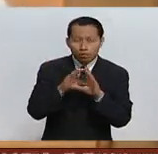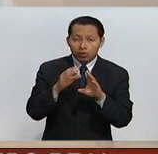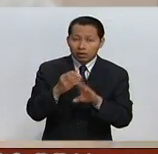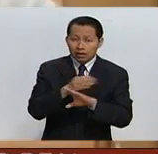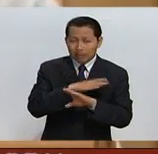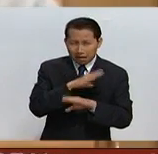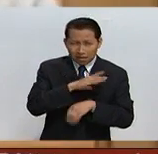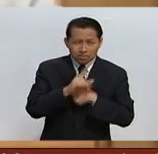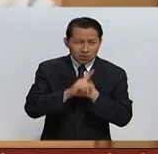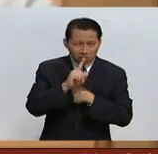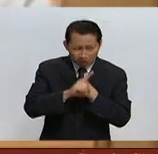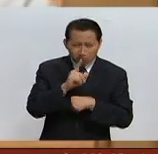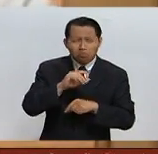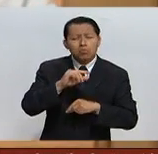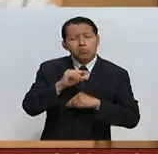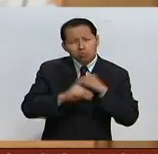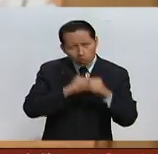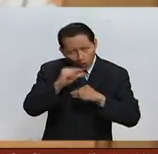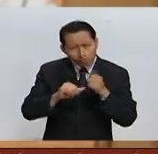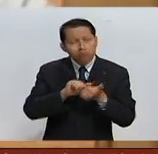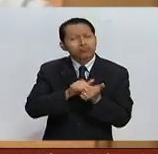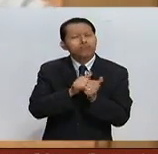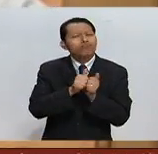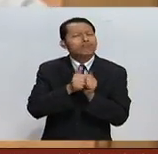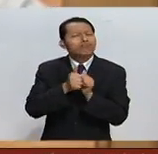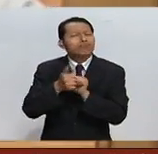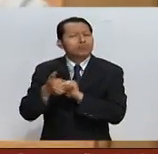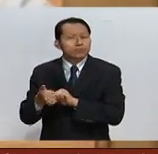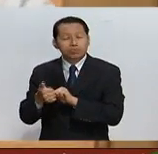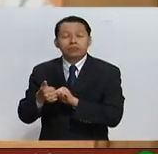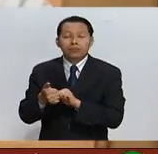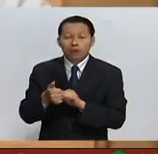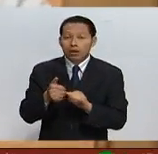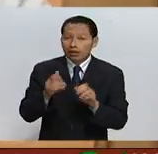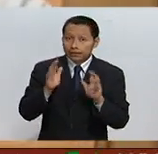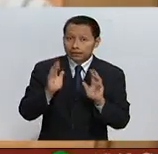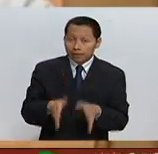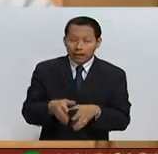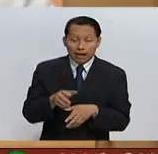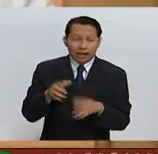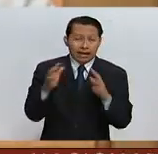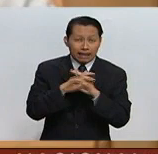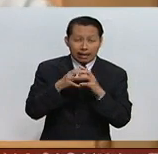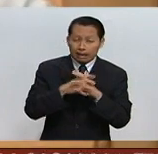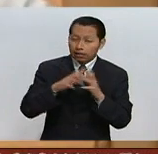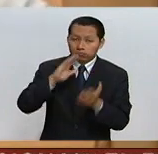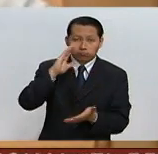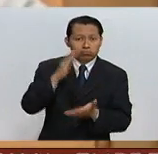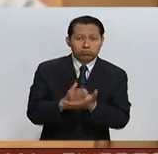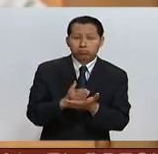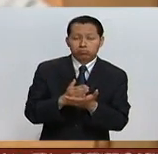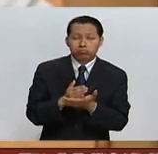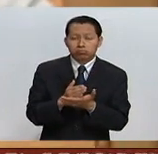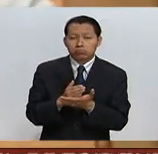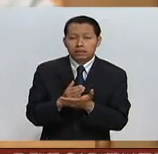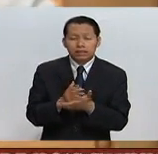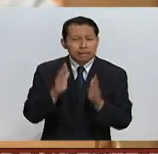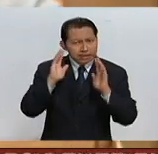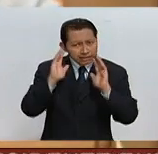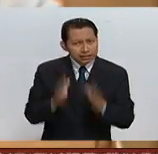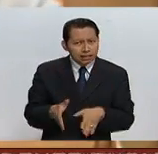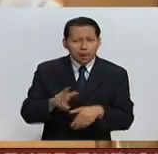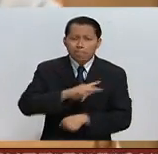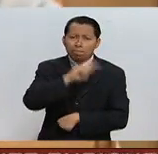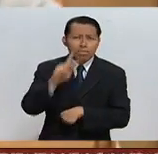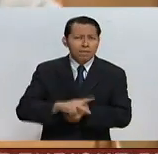heridas. Nos llegó la hora de vivir sin guerra, nos llegó la hora de ser un país